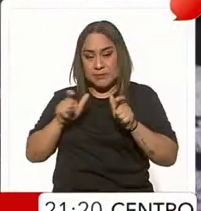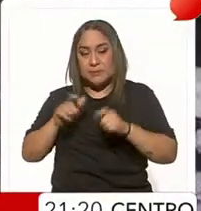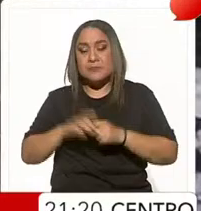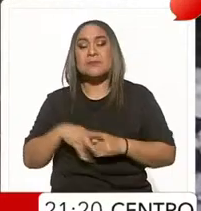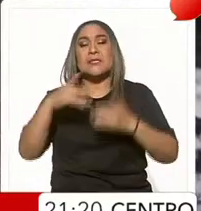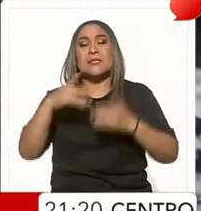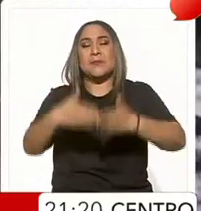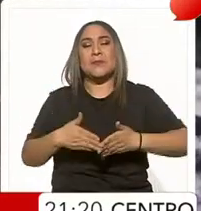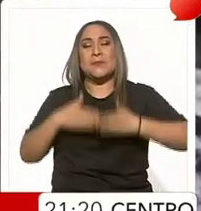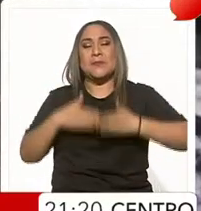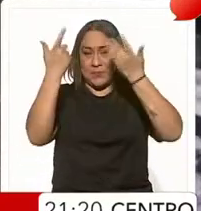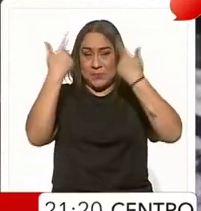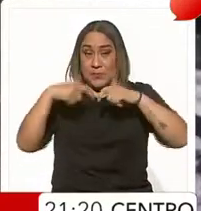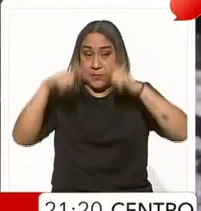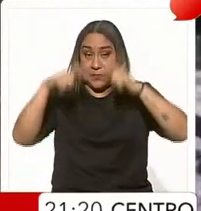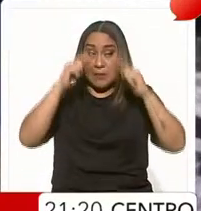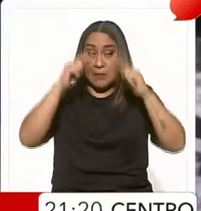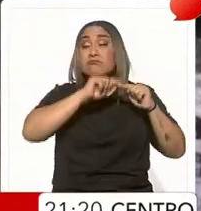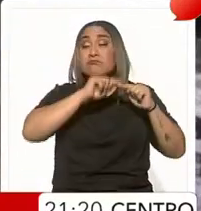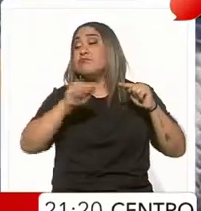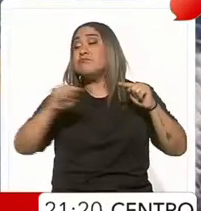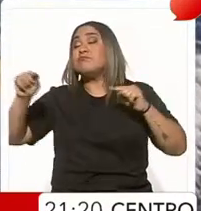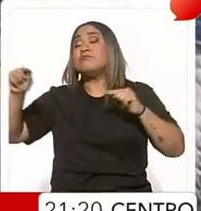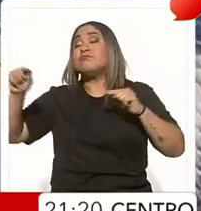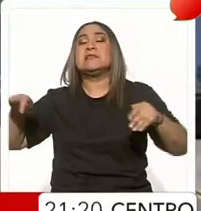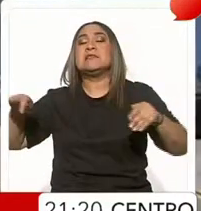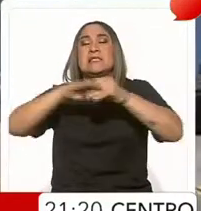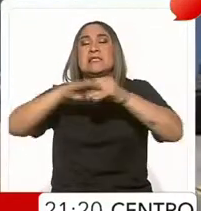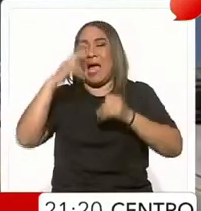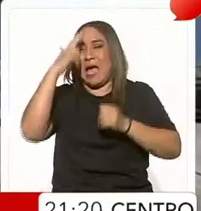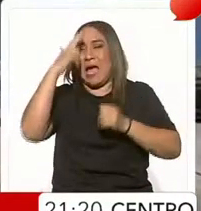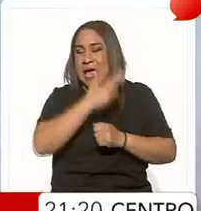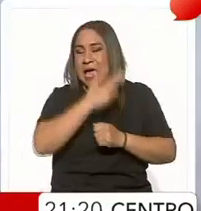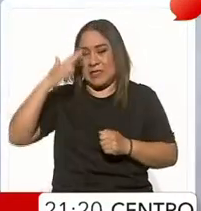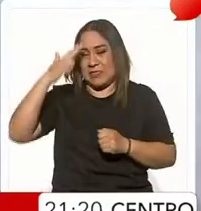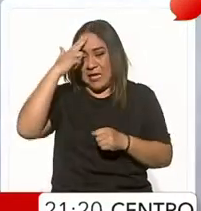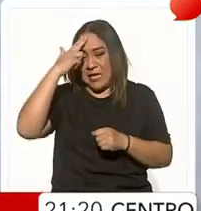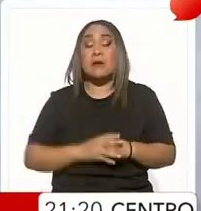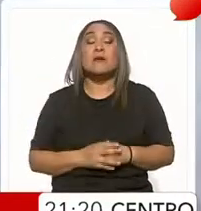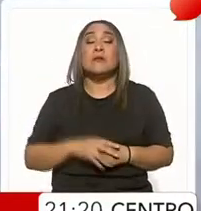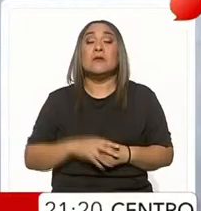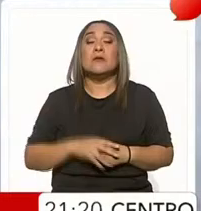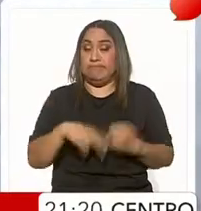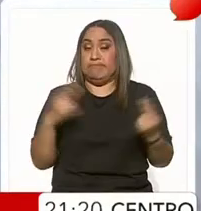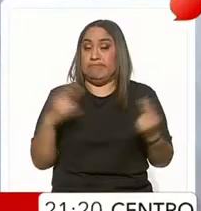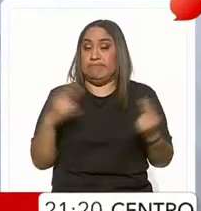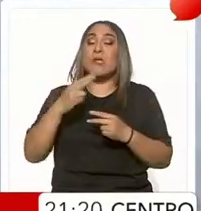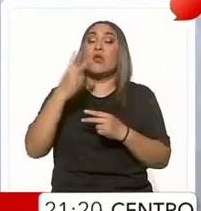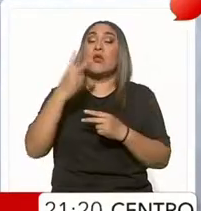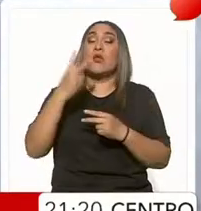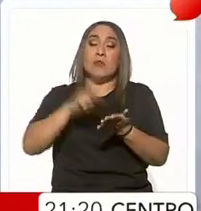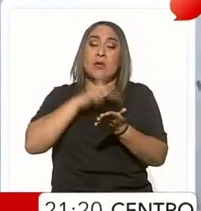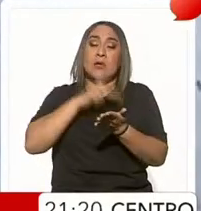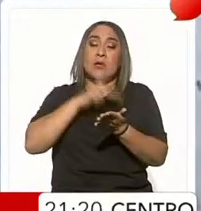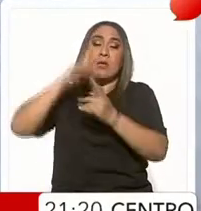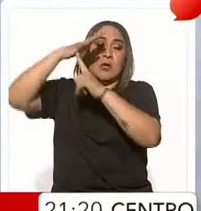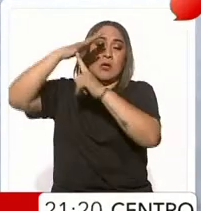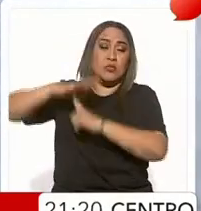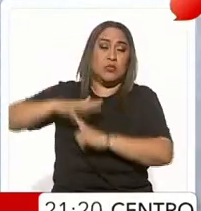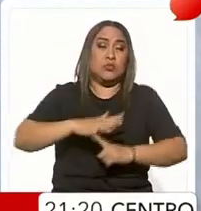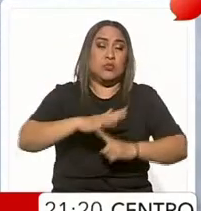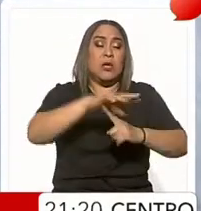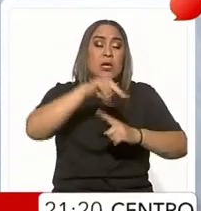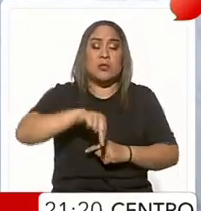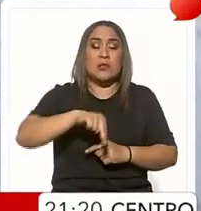la Secretaría de Marina navegó hacia aguas internacionales cercanas a Haití. Fue necesario realizar dos vuelos en helicóptero M1-17,